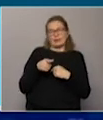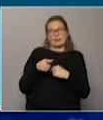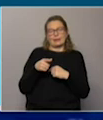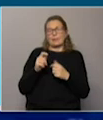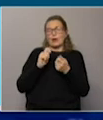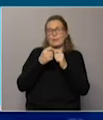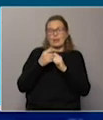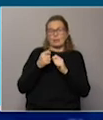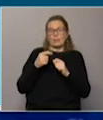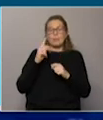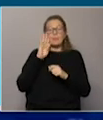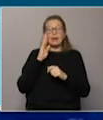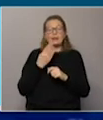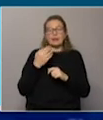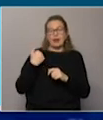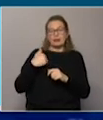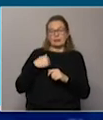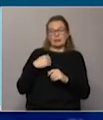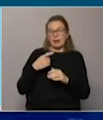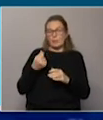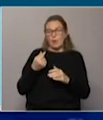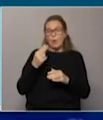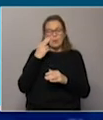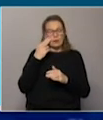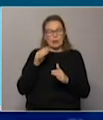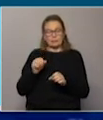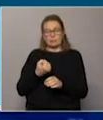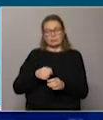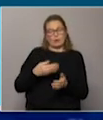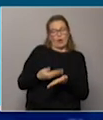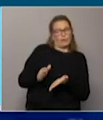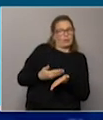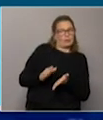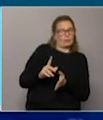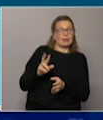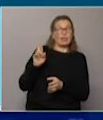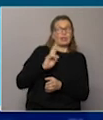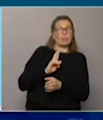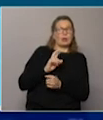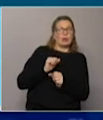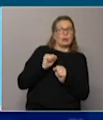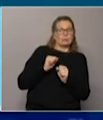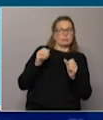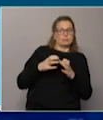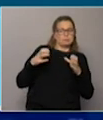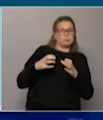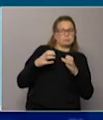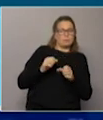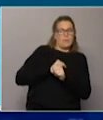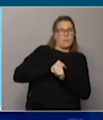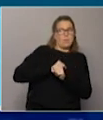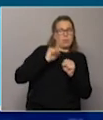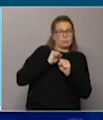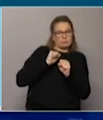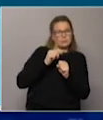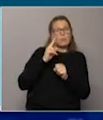vos como que estás barriendo los problemas debajo de la alfombra, pero todo eso opera como una suerte de olla a presión. Porque en definitiva... Claro.